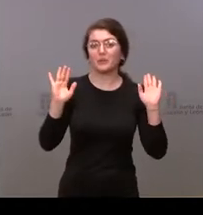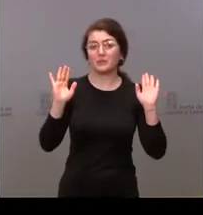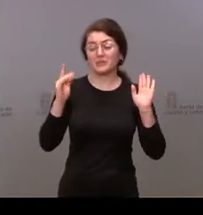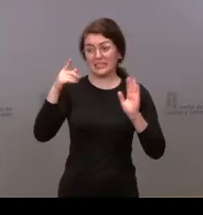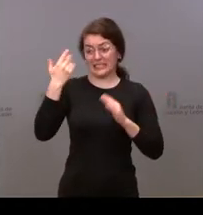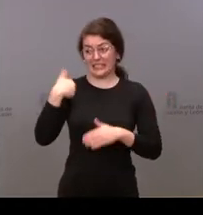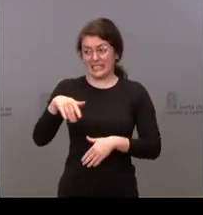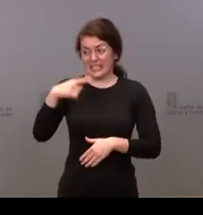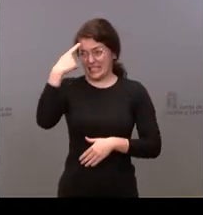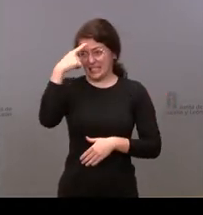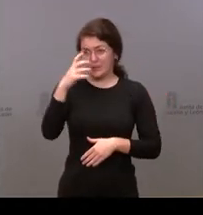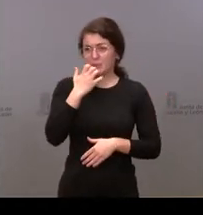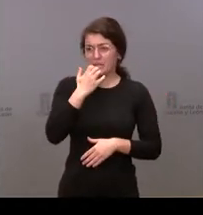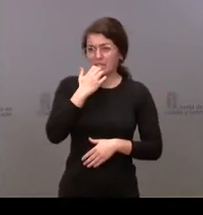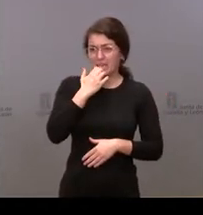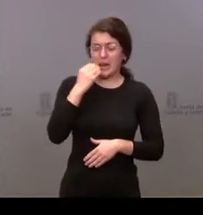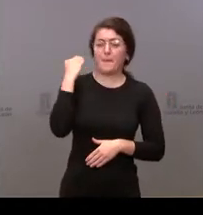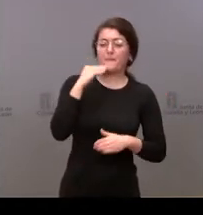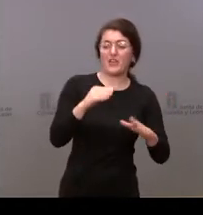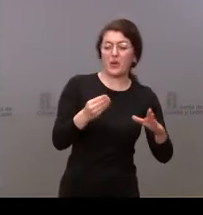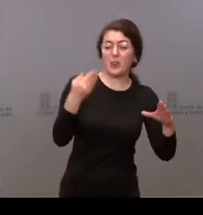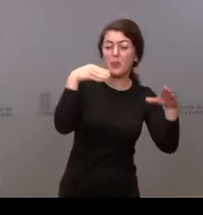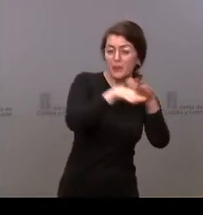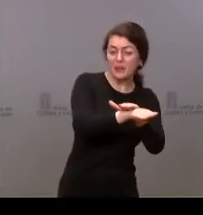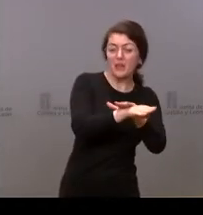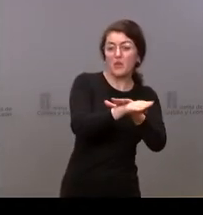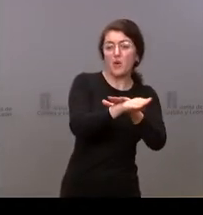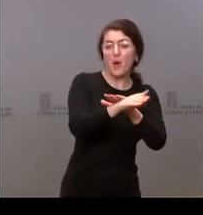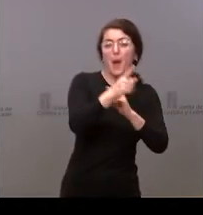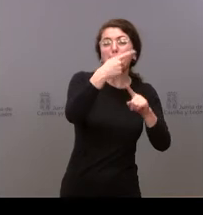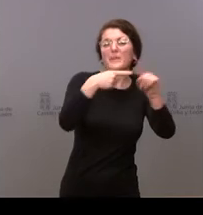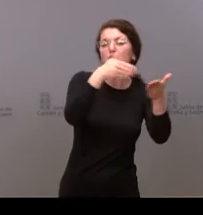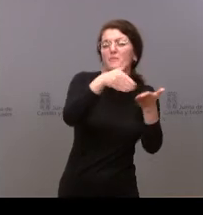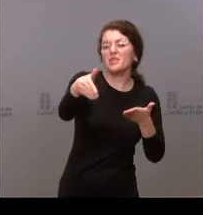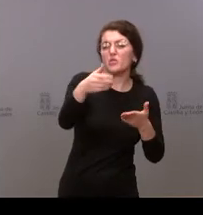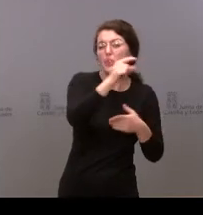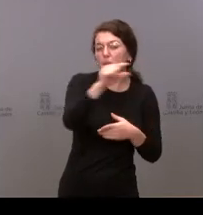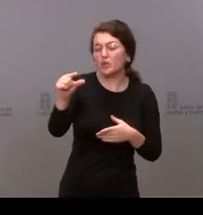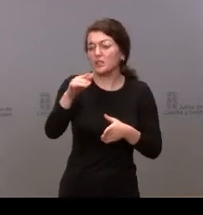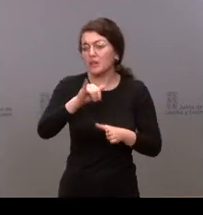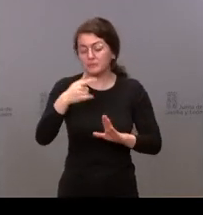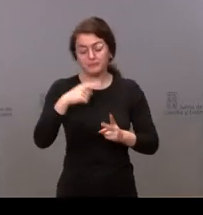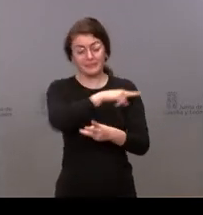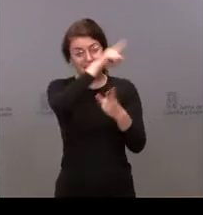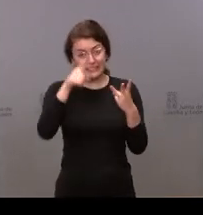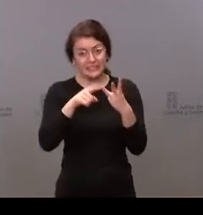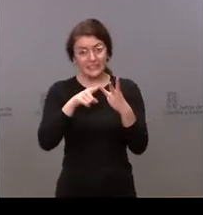en la nevera más o menos en torno a medio millón de dosis esas dos cuestiones y luego una tercera,